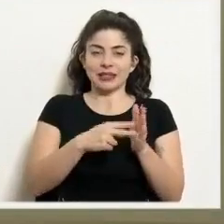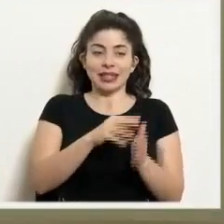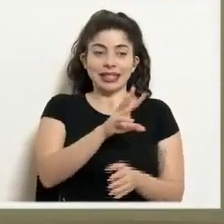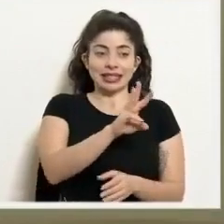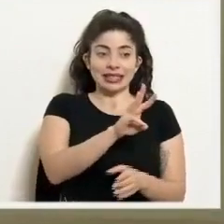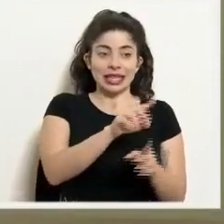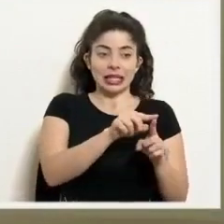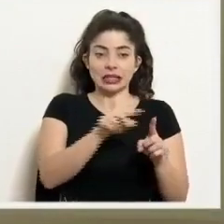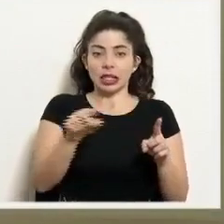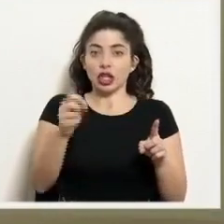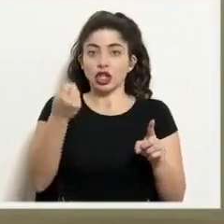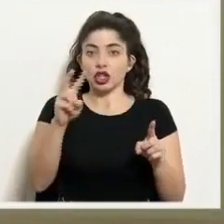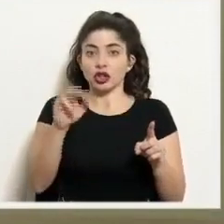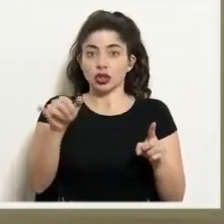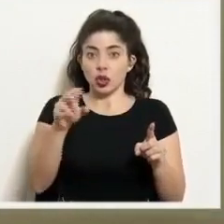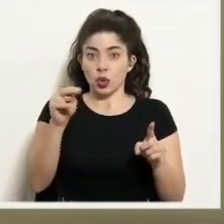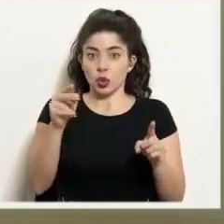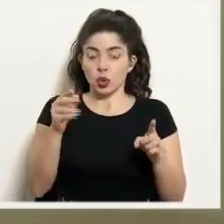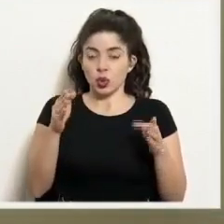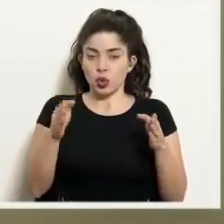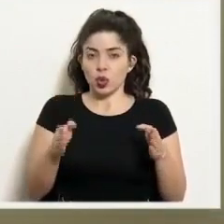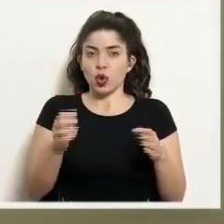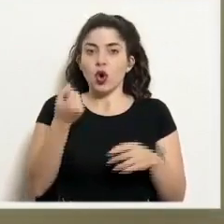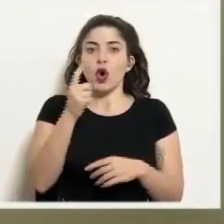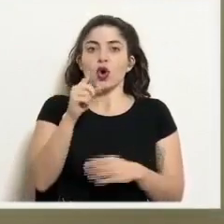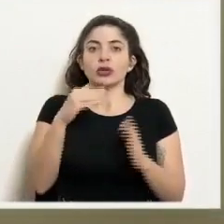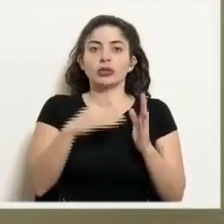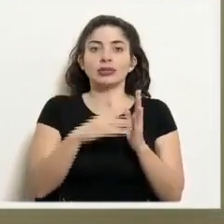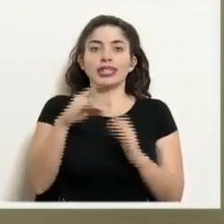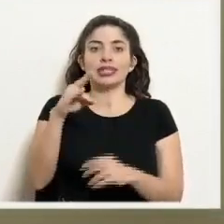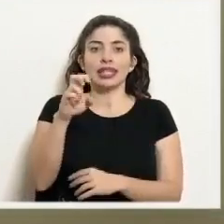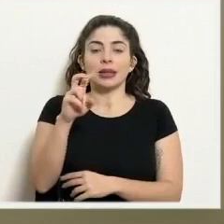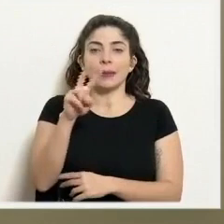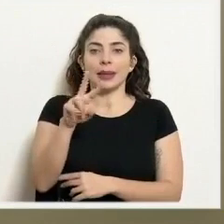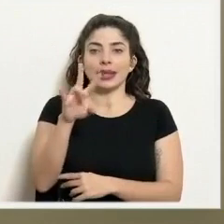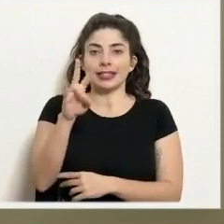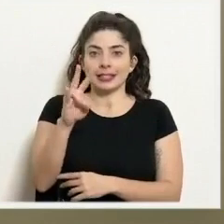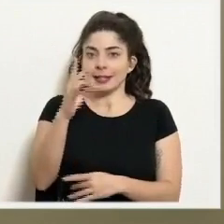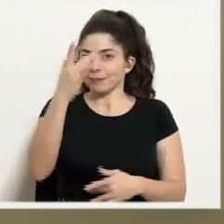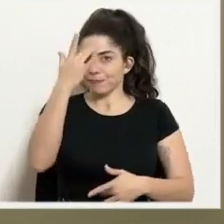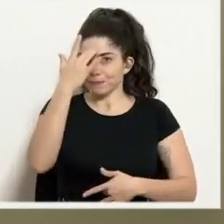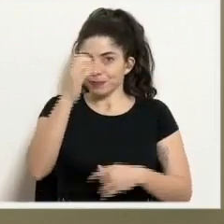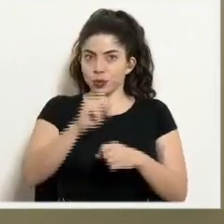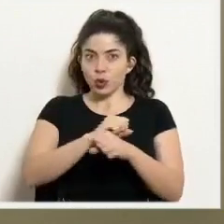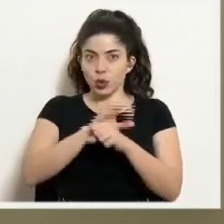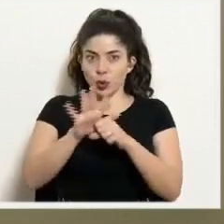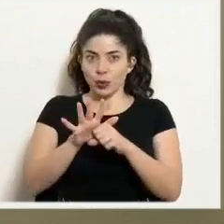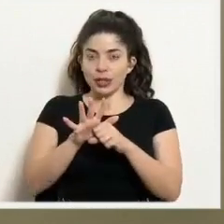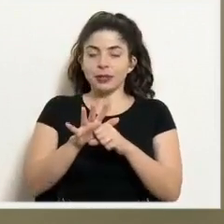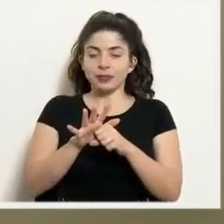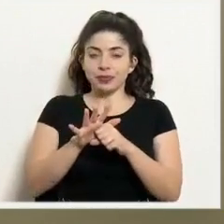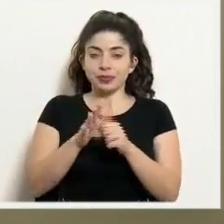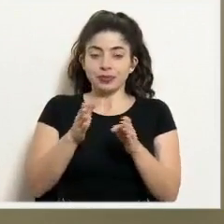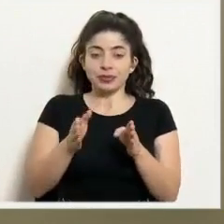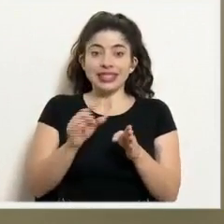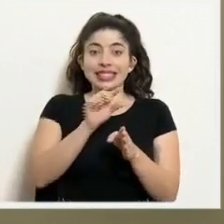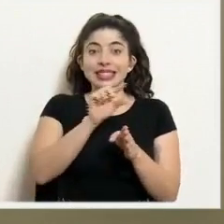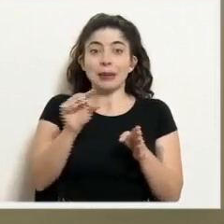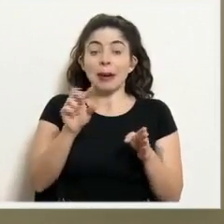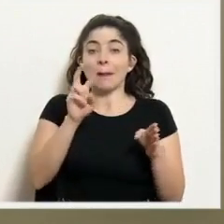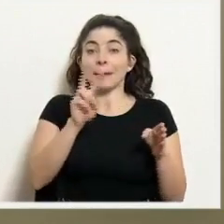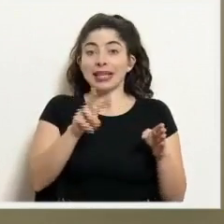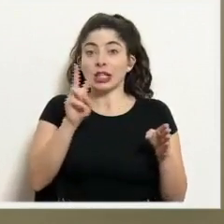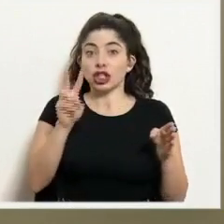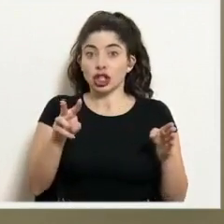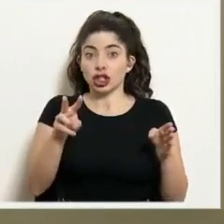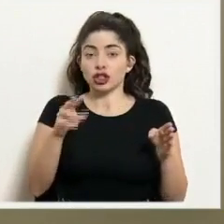6 al 12 de junio, registró 11.727 casos de COVID-19, mientras que la semana 22,